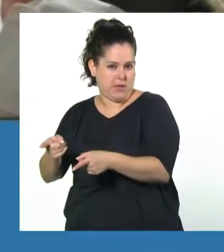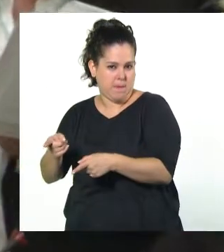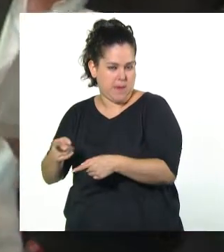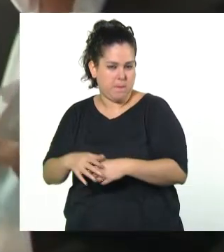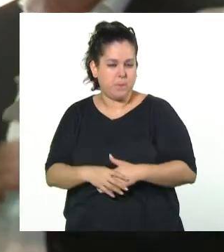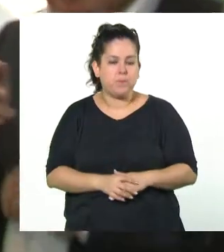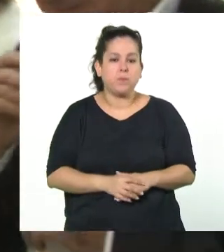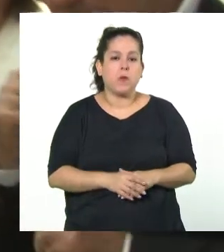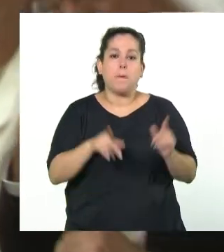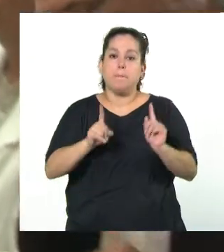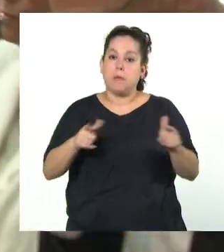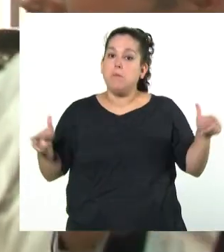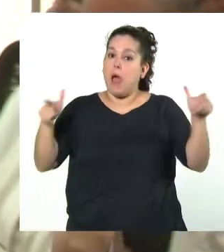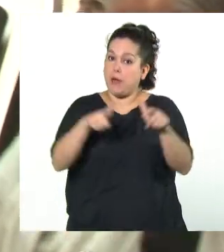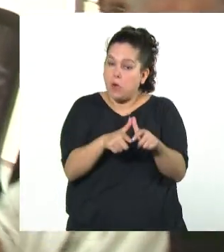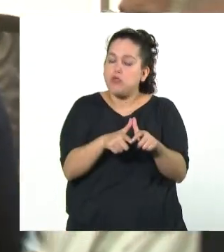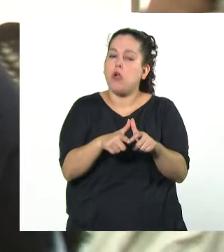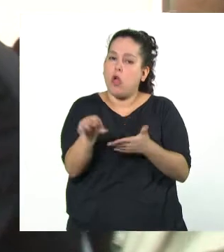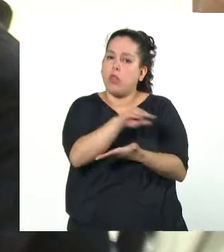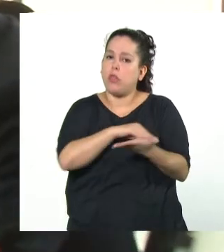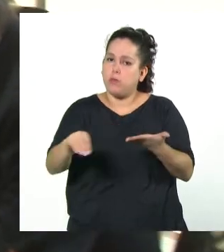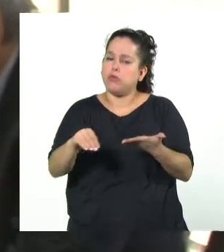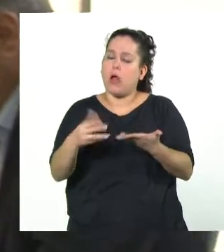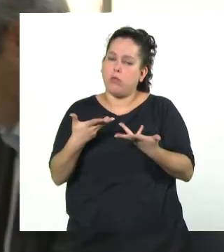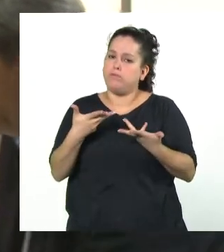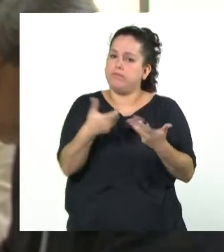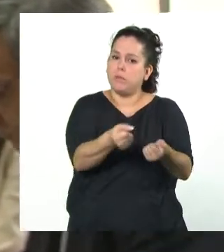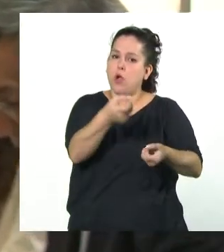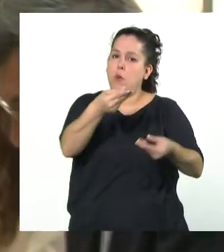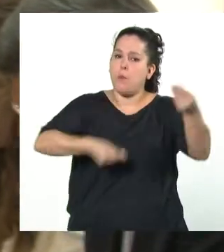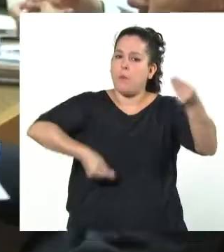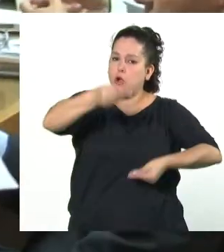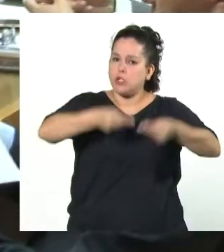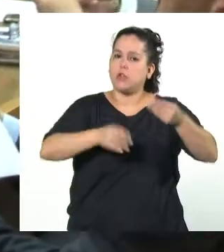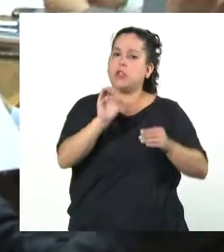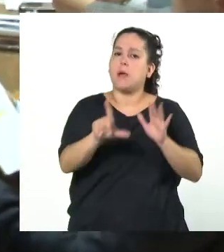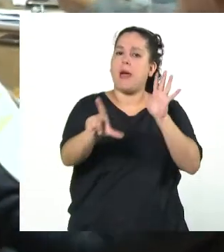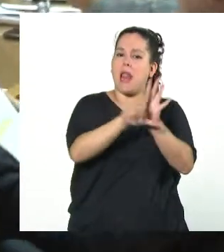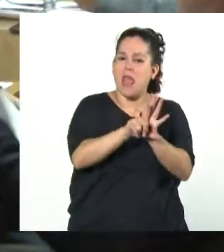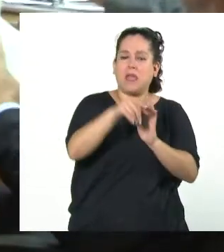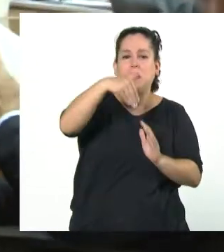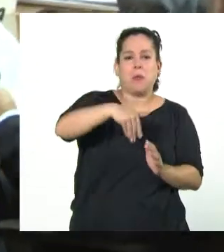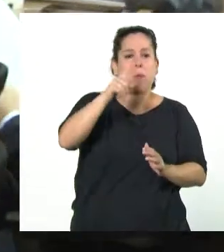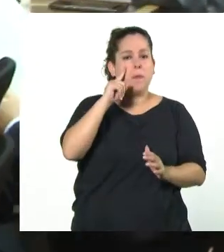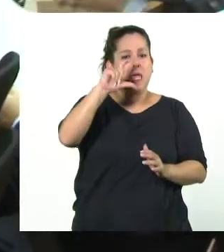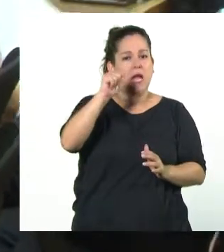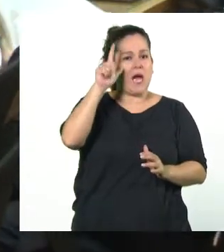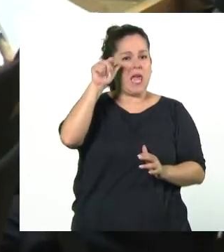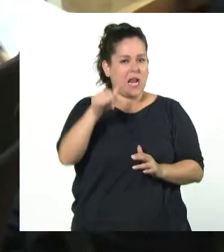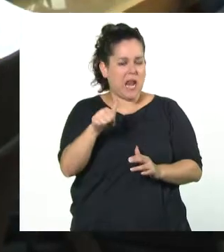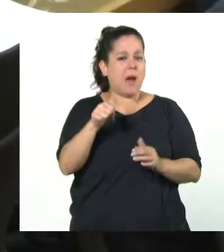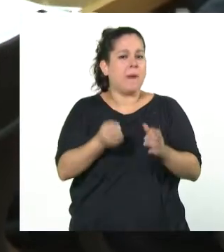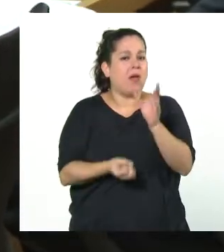Durante la misma reunión de comisión, los diputados dieron su aval al proyecto de la llamada Ley Micaela, que propone crear el Programa Nacional